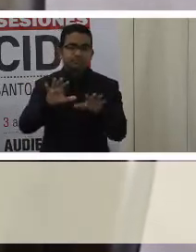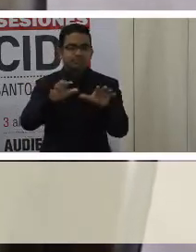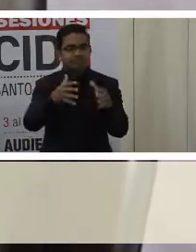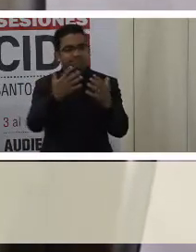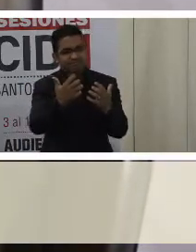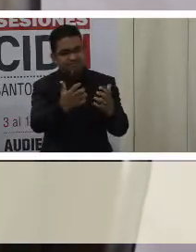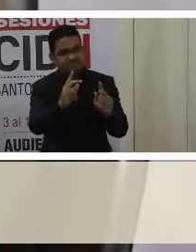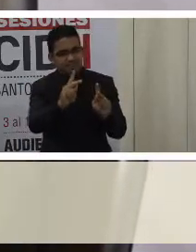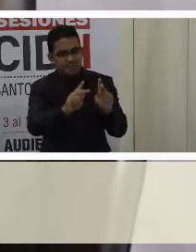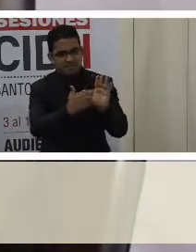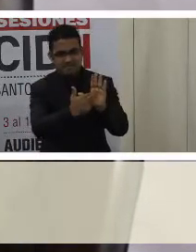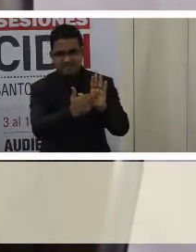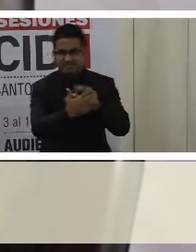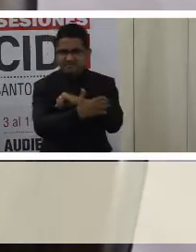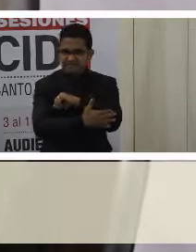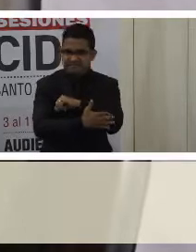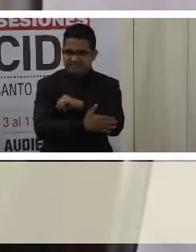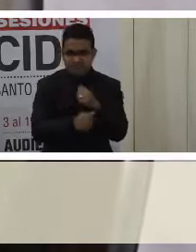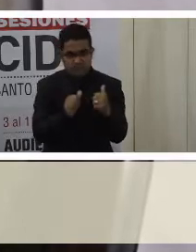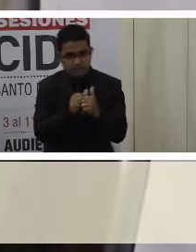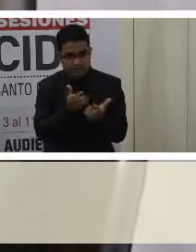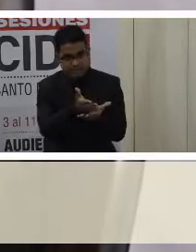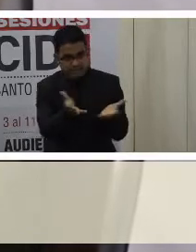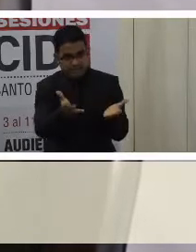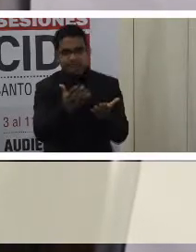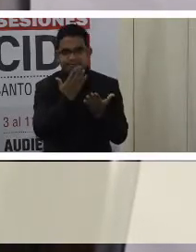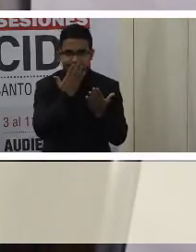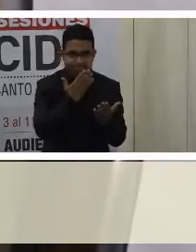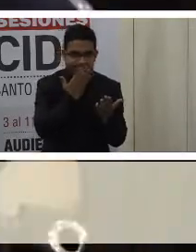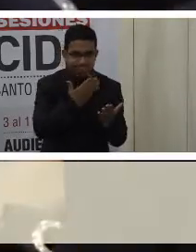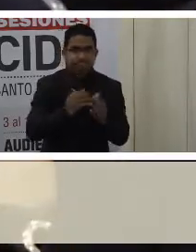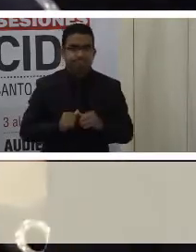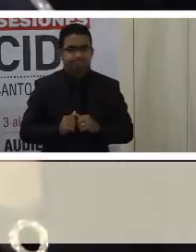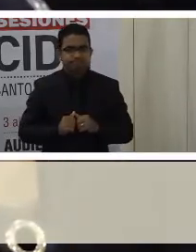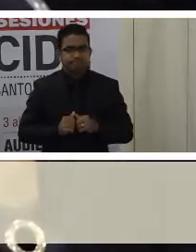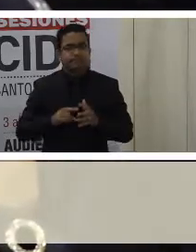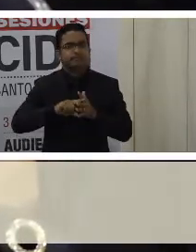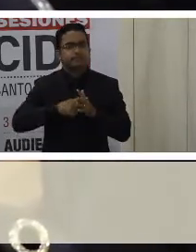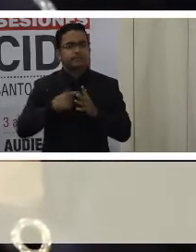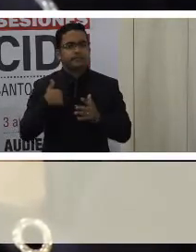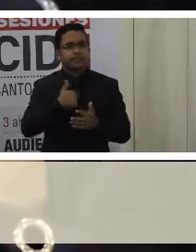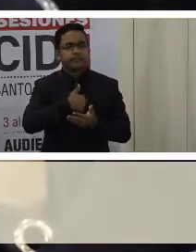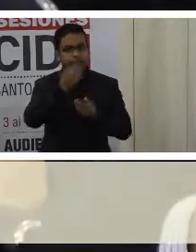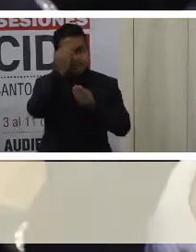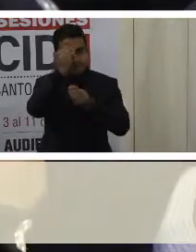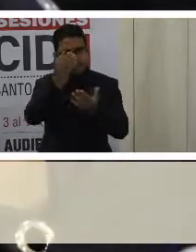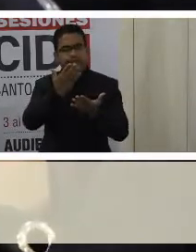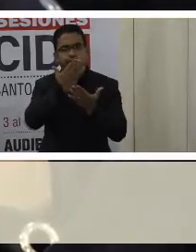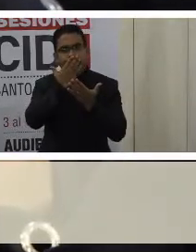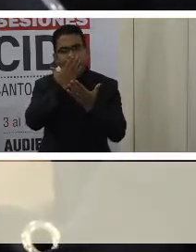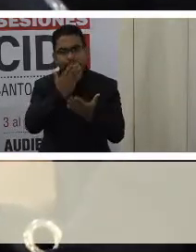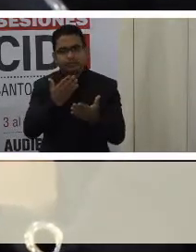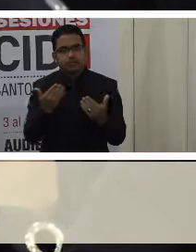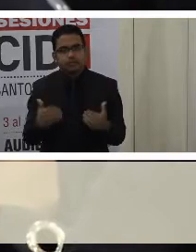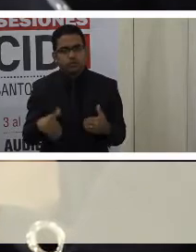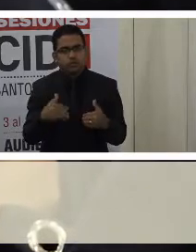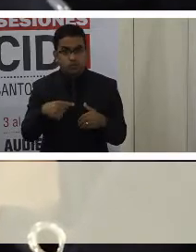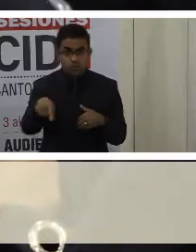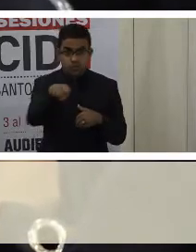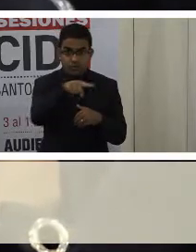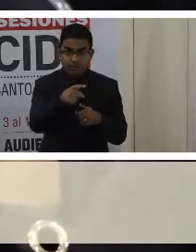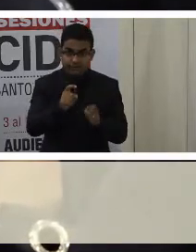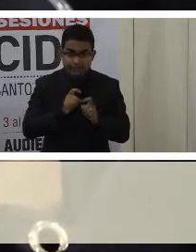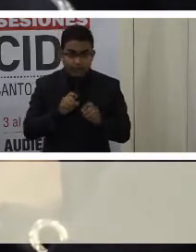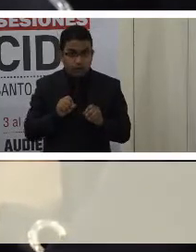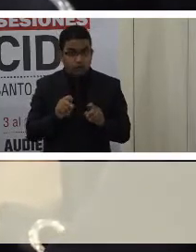acompañan hoy en esta audiencia. Quisiéramos comenzar agradeciendo que haya sido concedida esta oportunidad